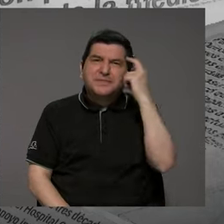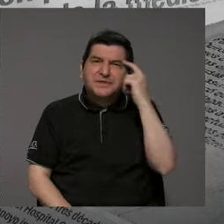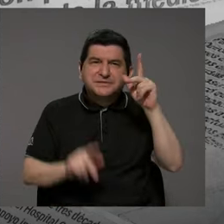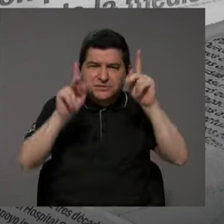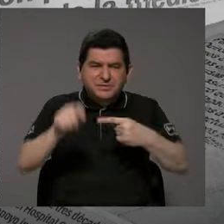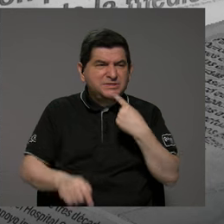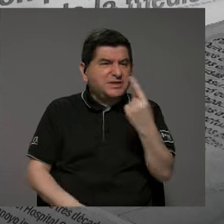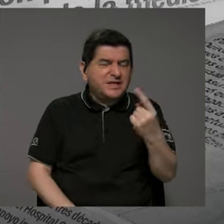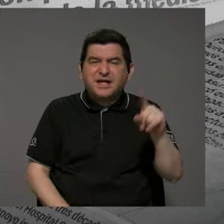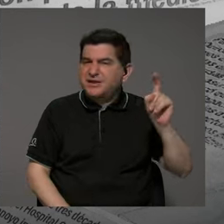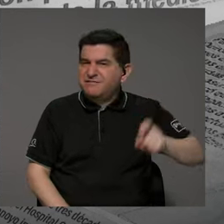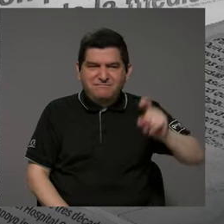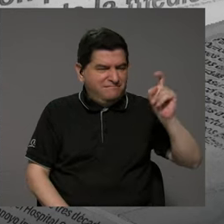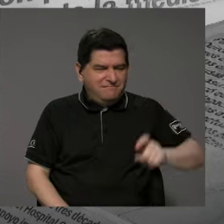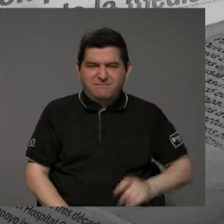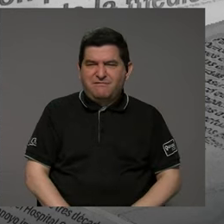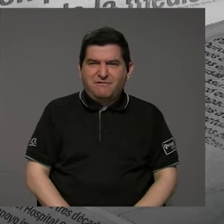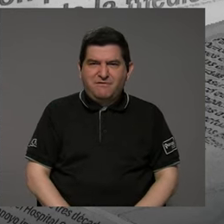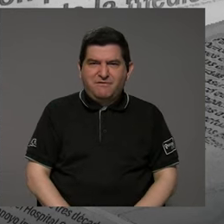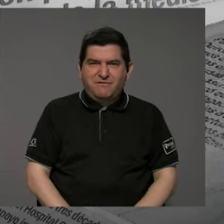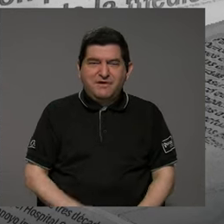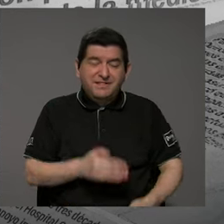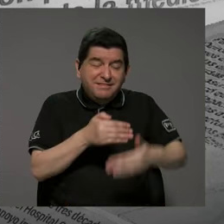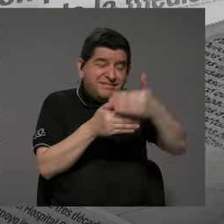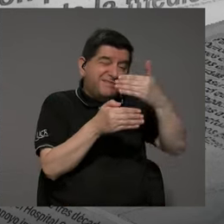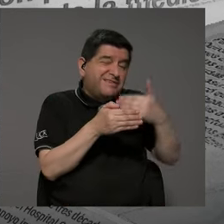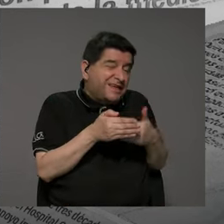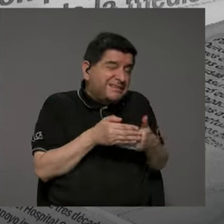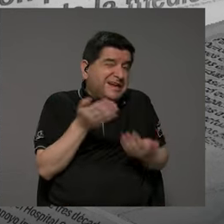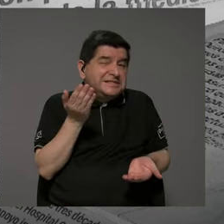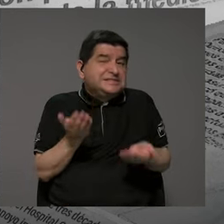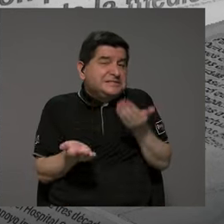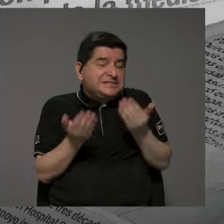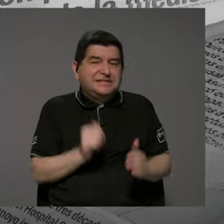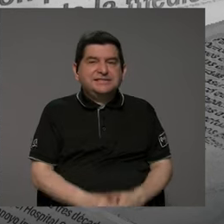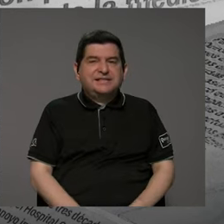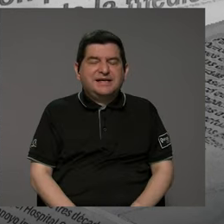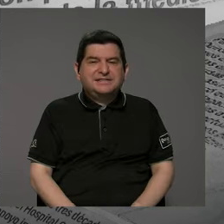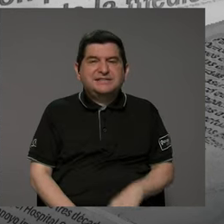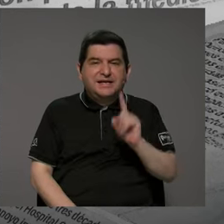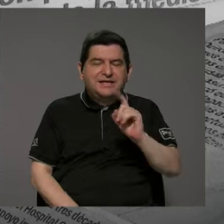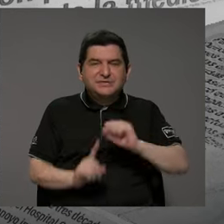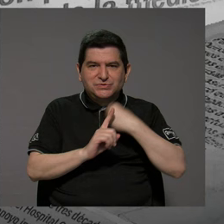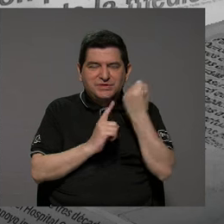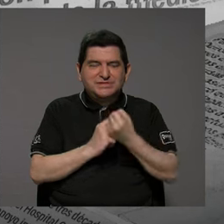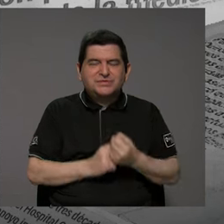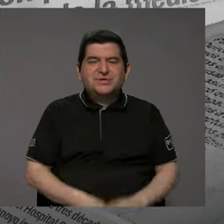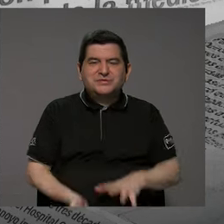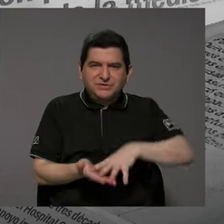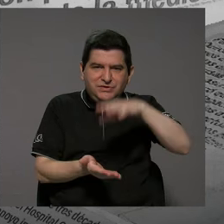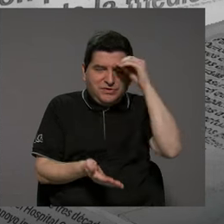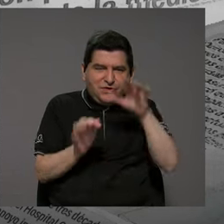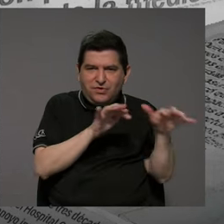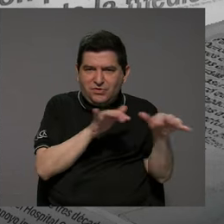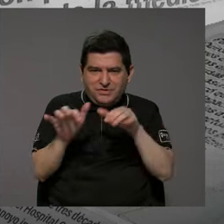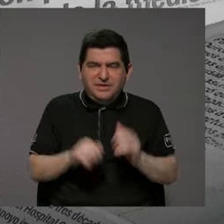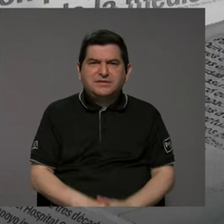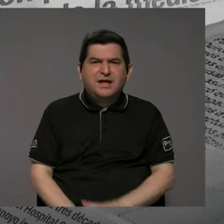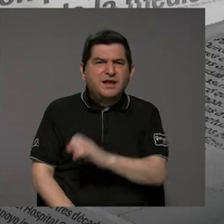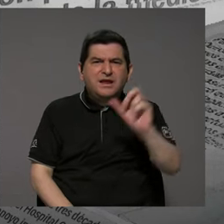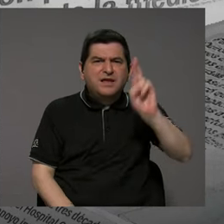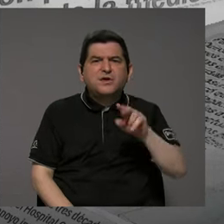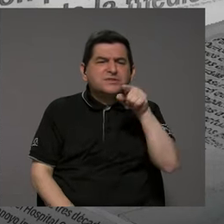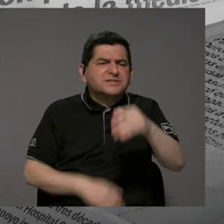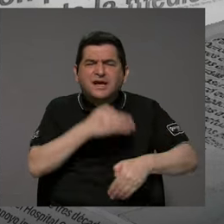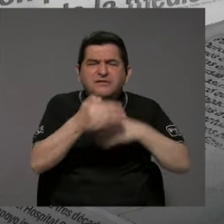gente que dice que no lo necesita, lo que hay detrás de eso muy probablemente es un tema de alfabetización digital. ¿Y cómo está Costa Rica en la